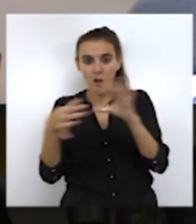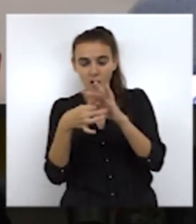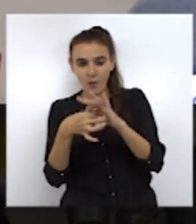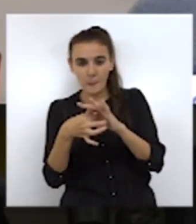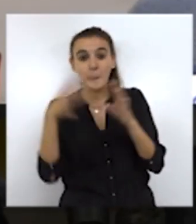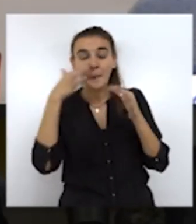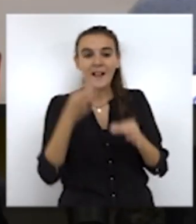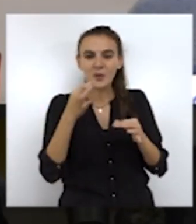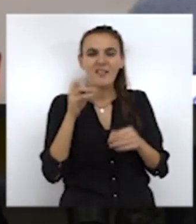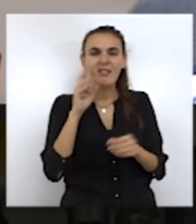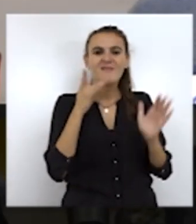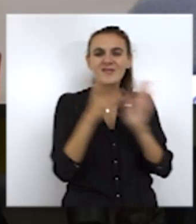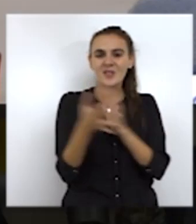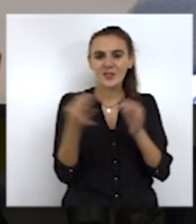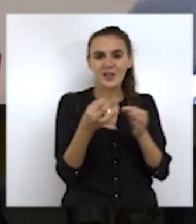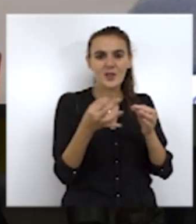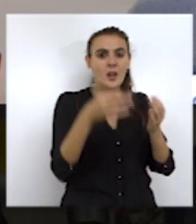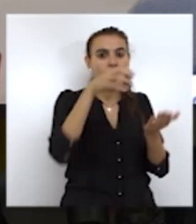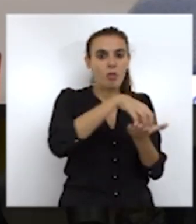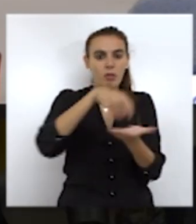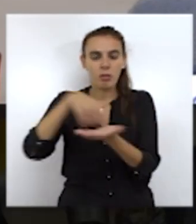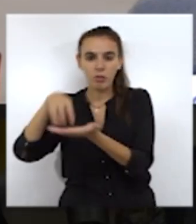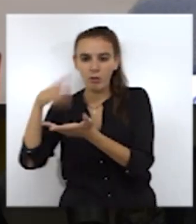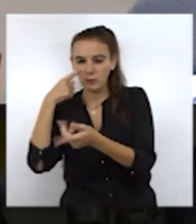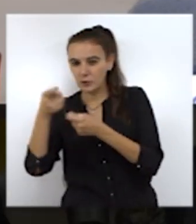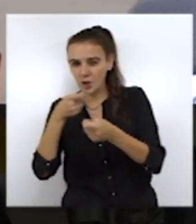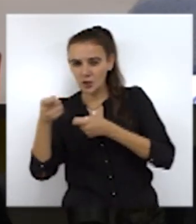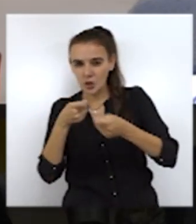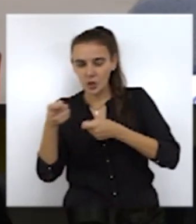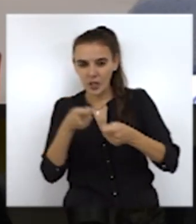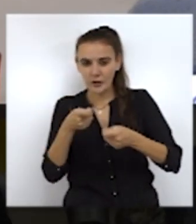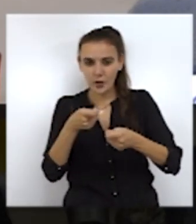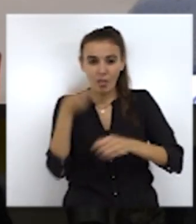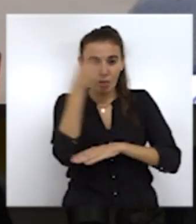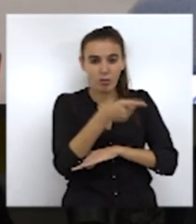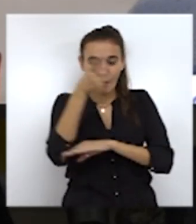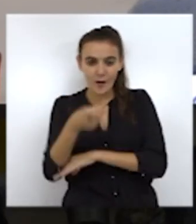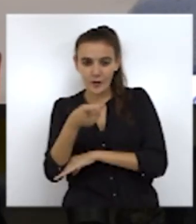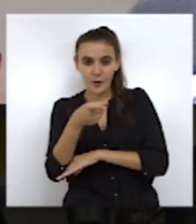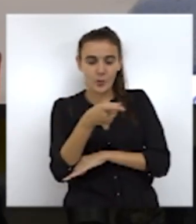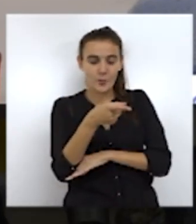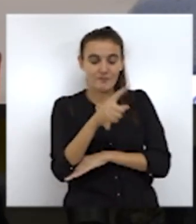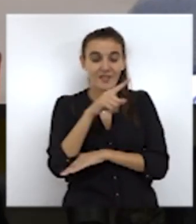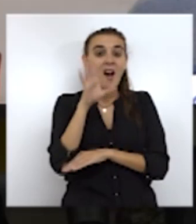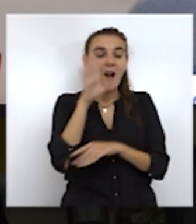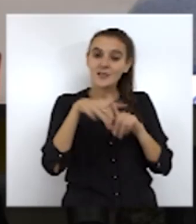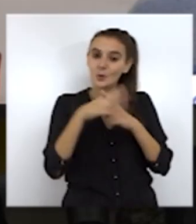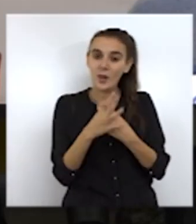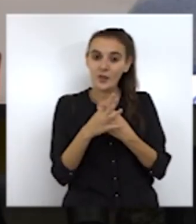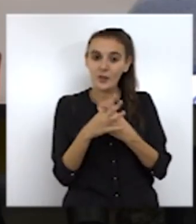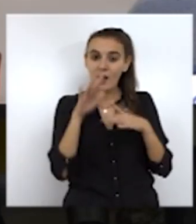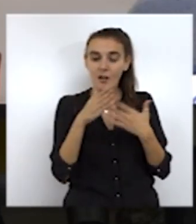retaguardia que significa los puestos de mando donde van controlando esos dispositivos y eso está